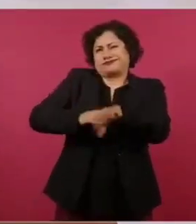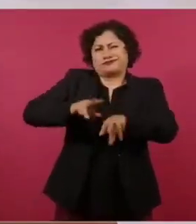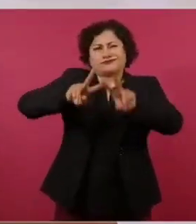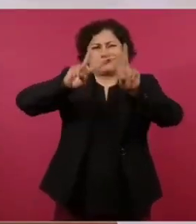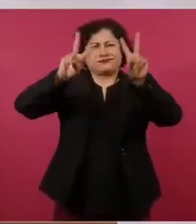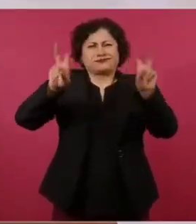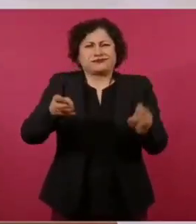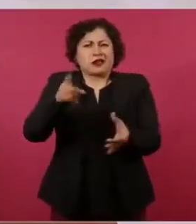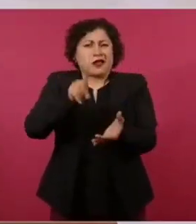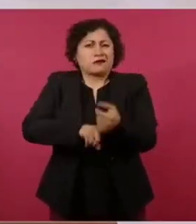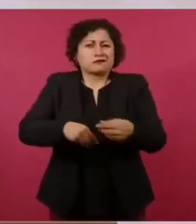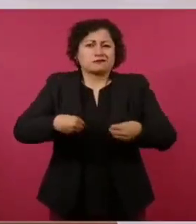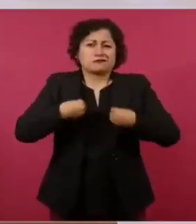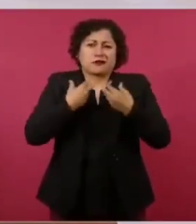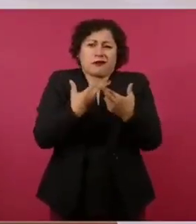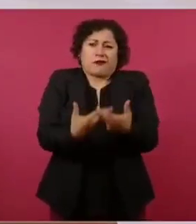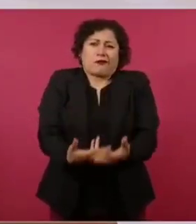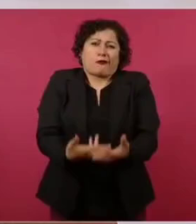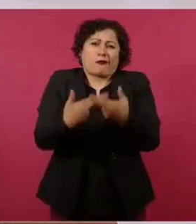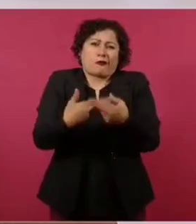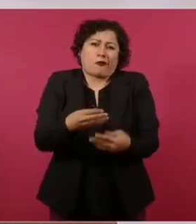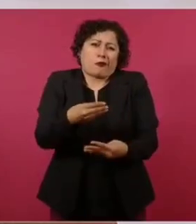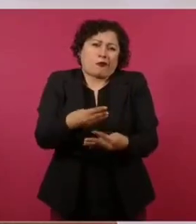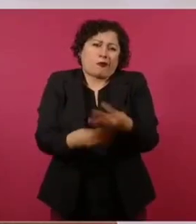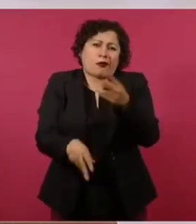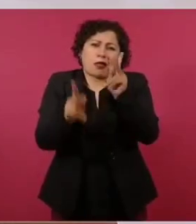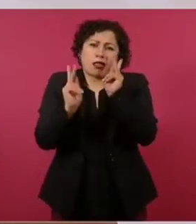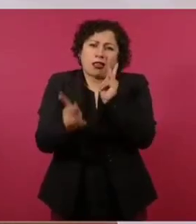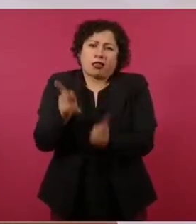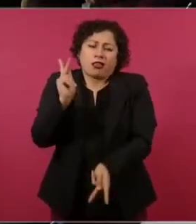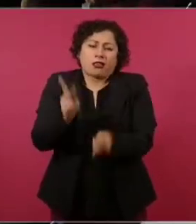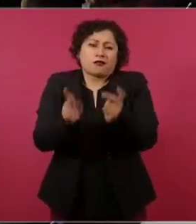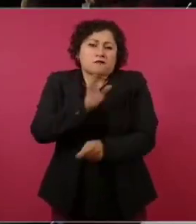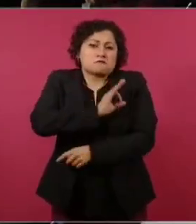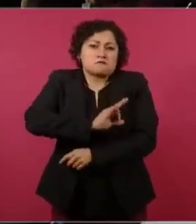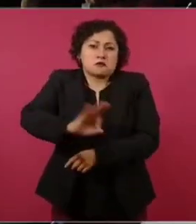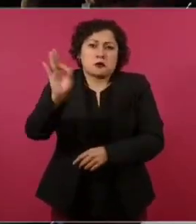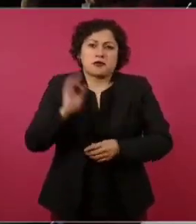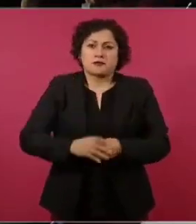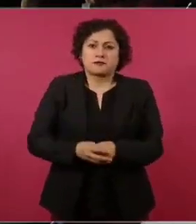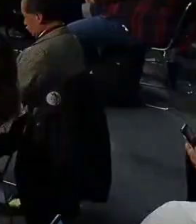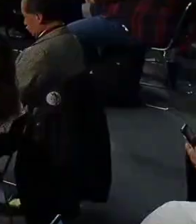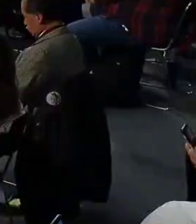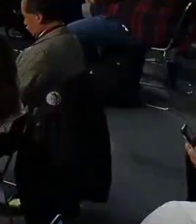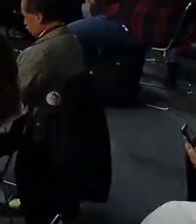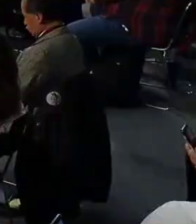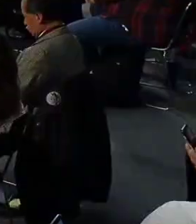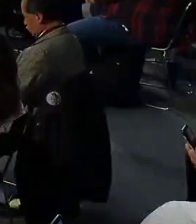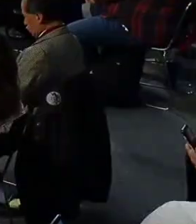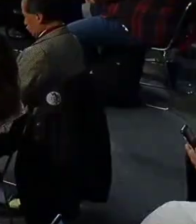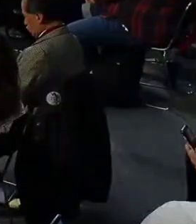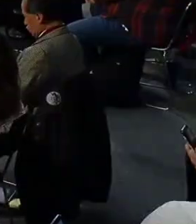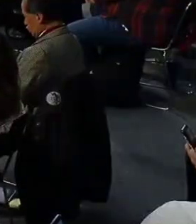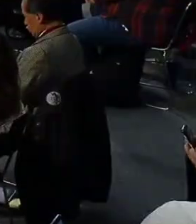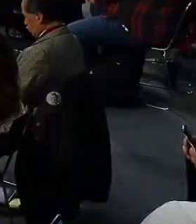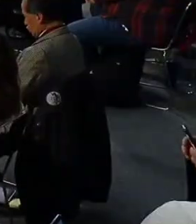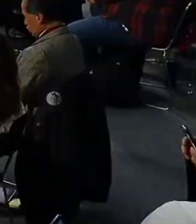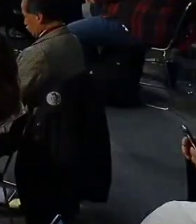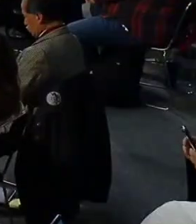y no vamos a hablar de política.